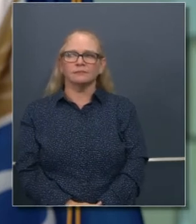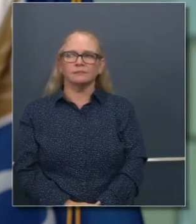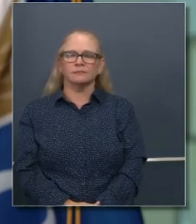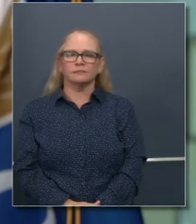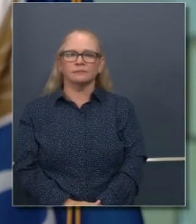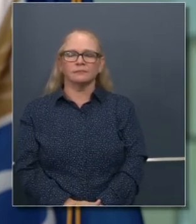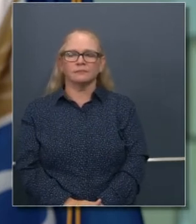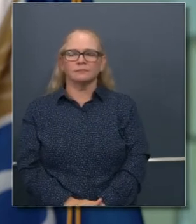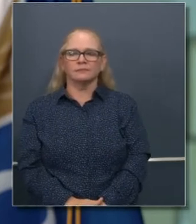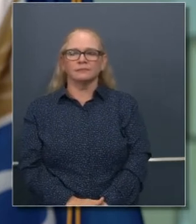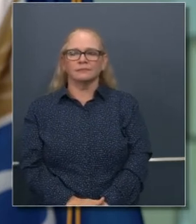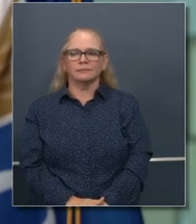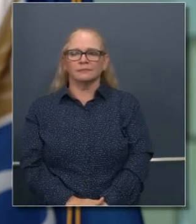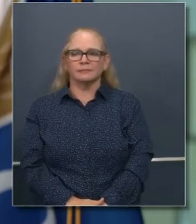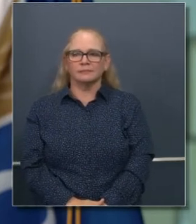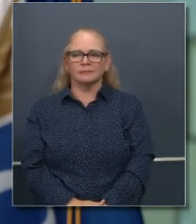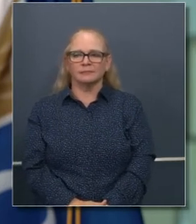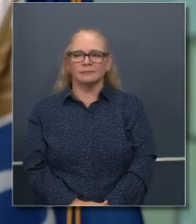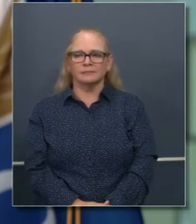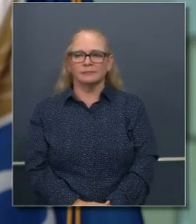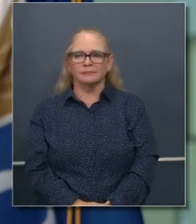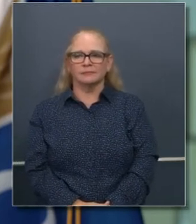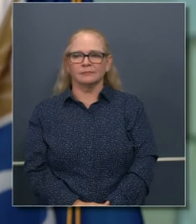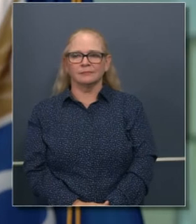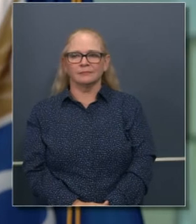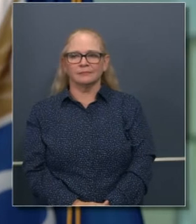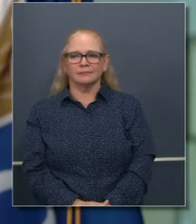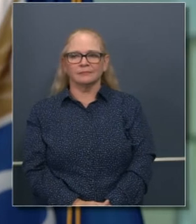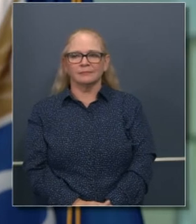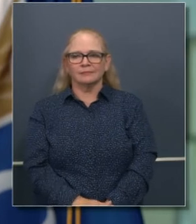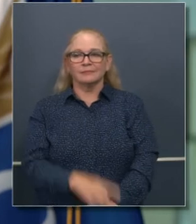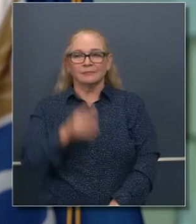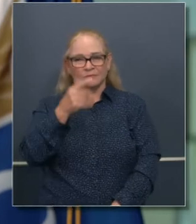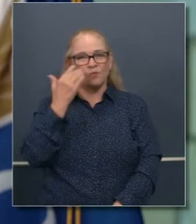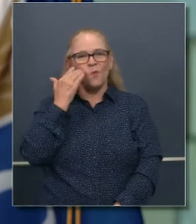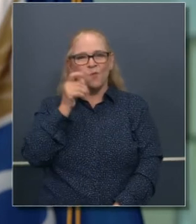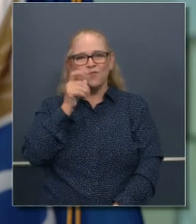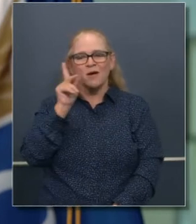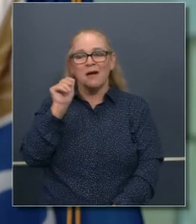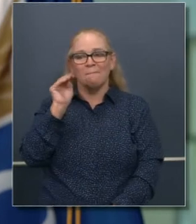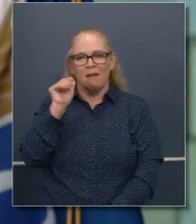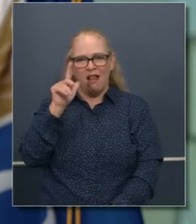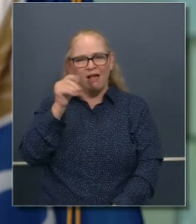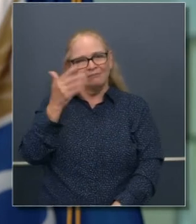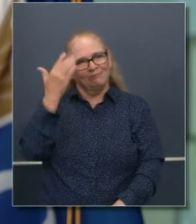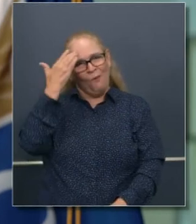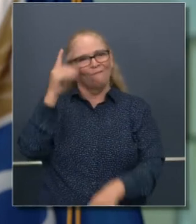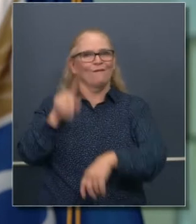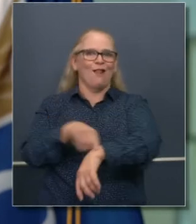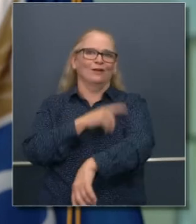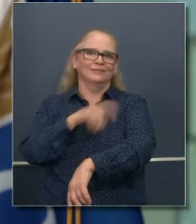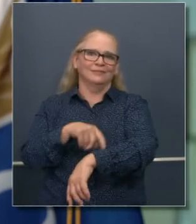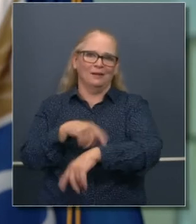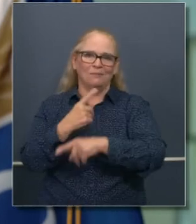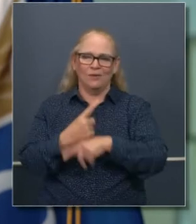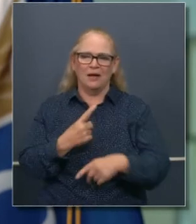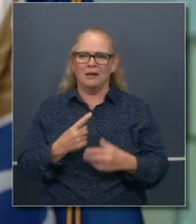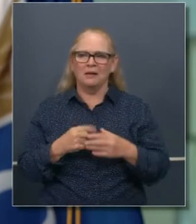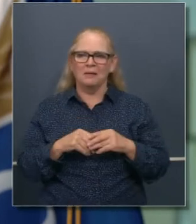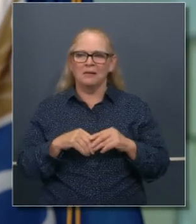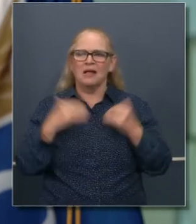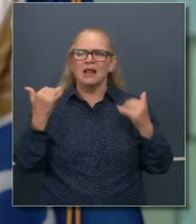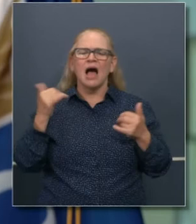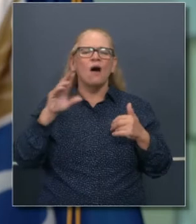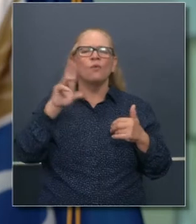Señor gobernador, usted mencionó que ha conocido a Pamela Harris hace mucho tiempo. El país ahora la está conociendo